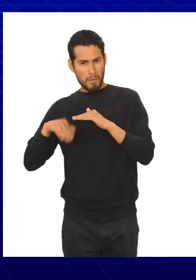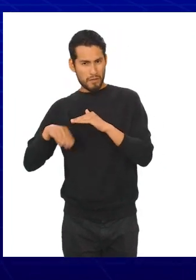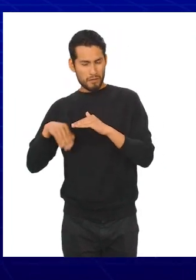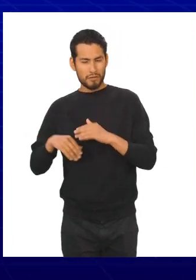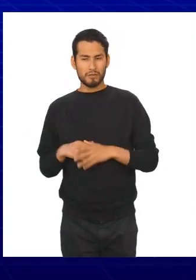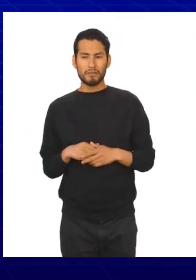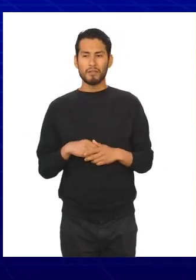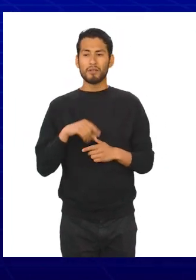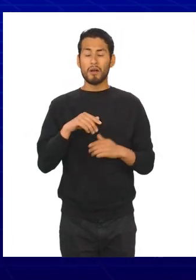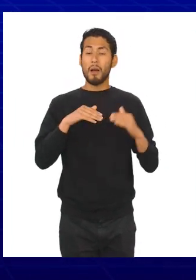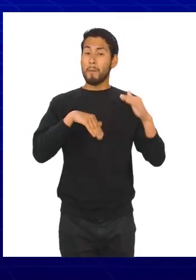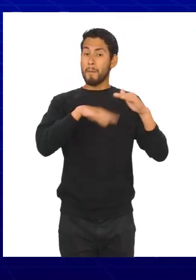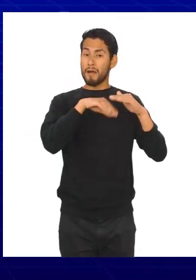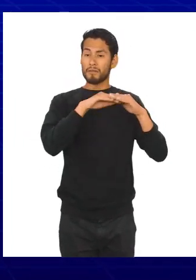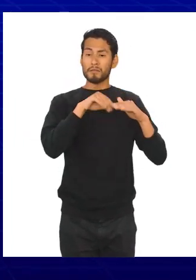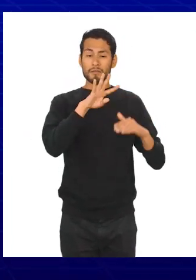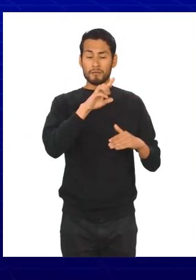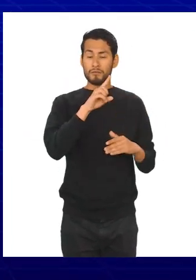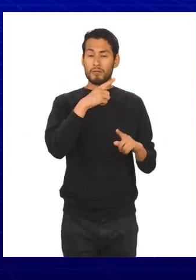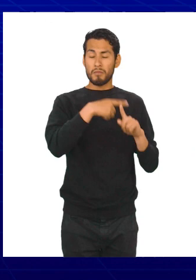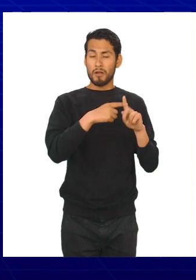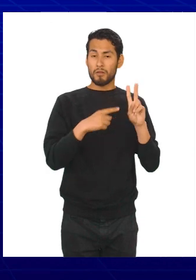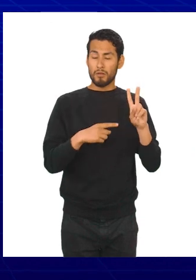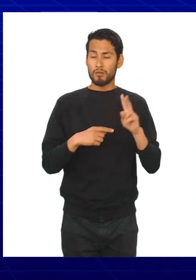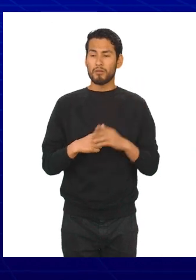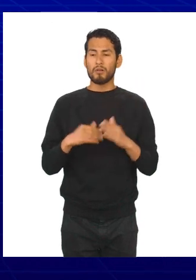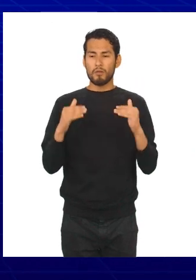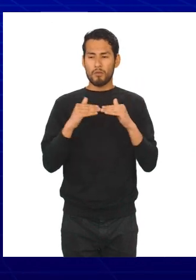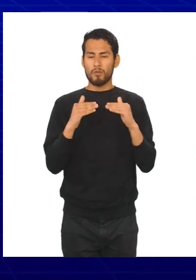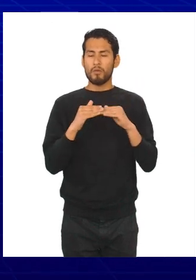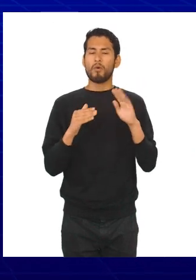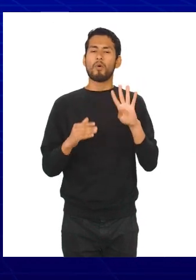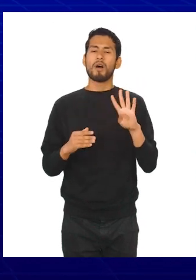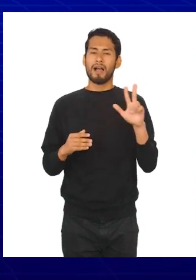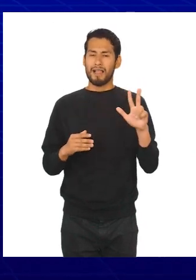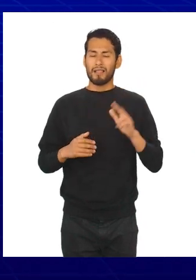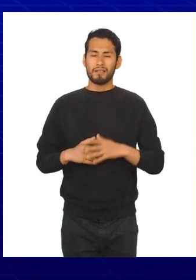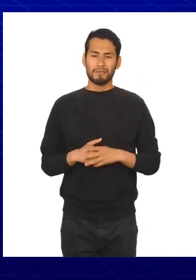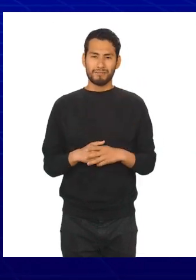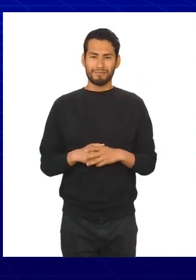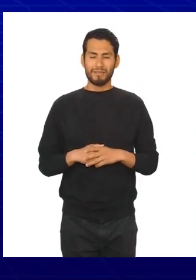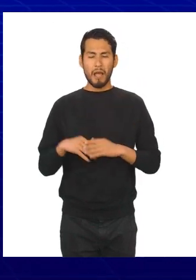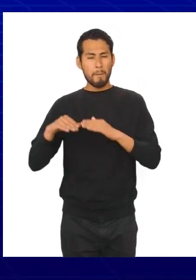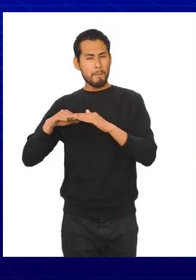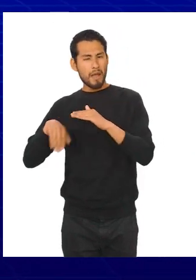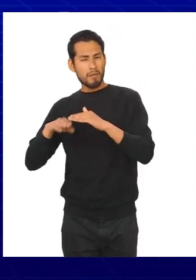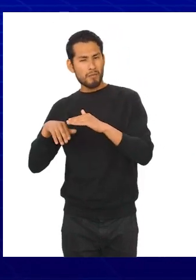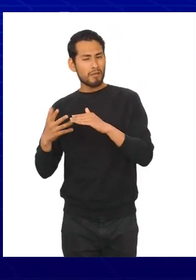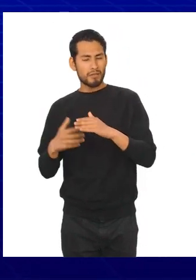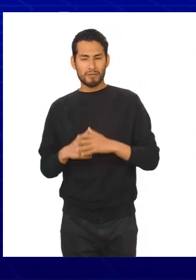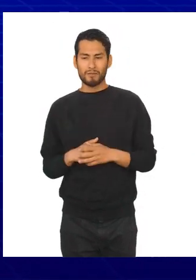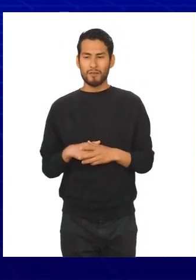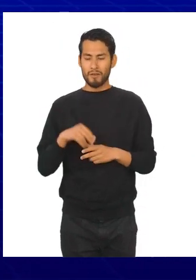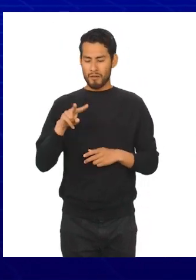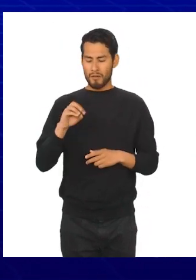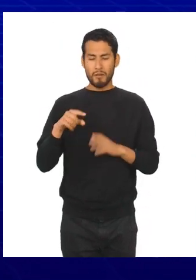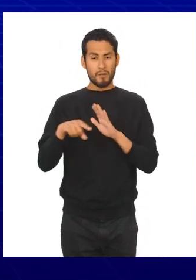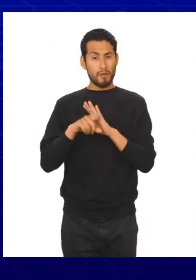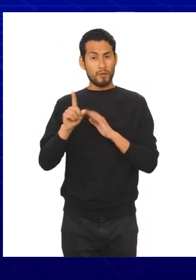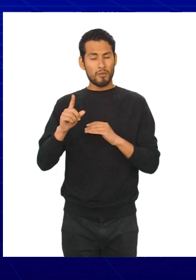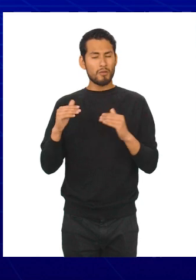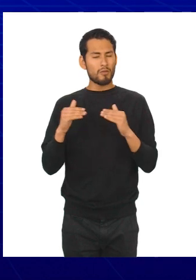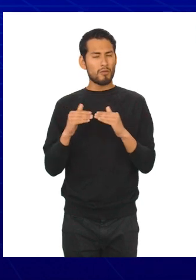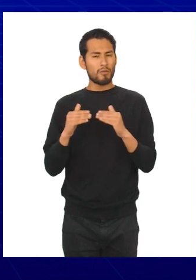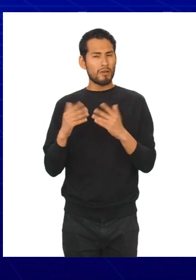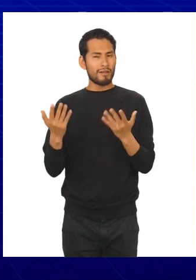Valor mayor es igual a 41 más 2, es igual a 43. Valor menor es igual a 20